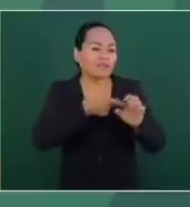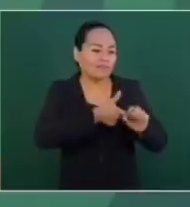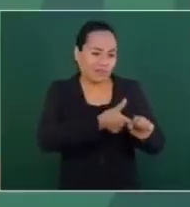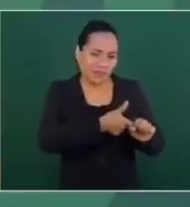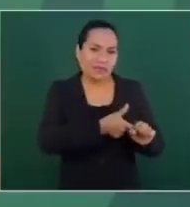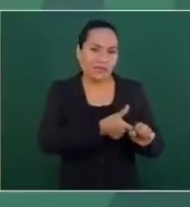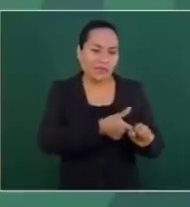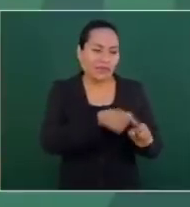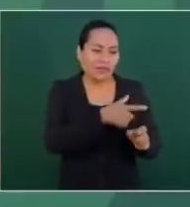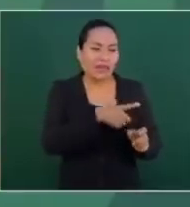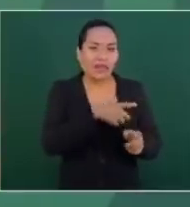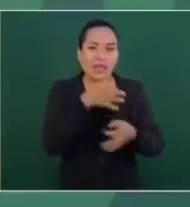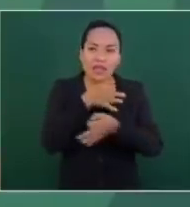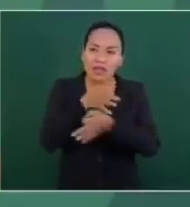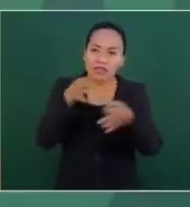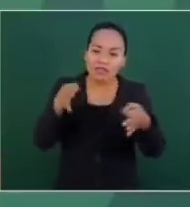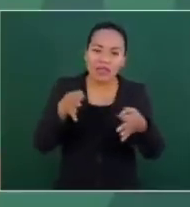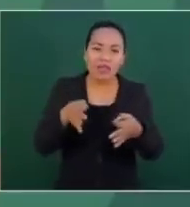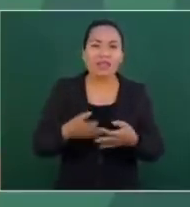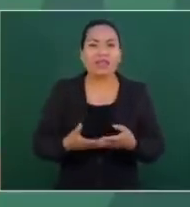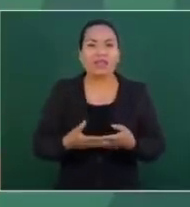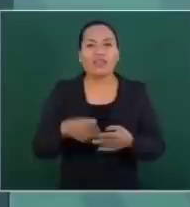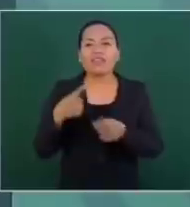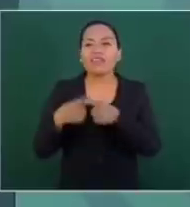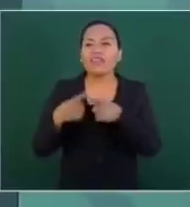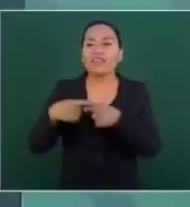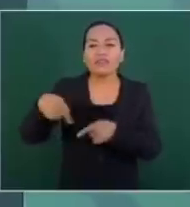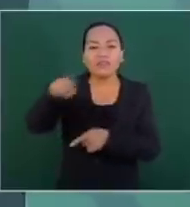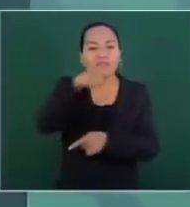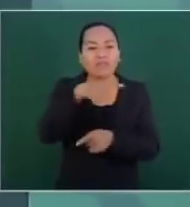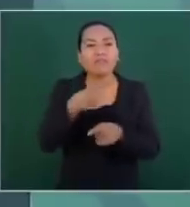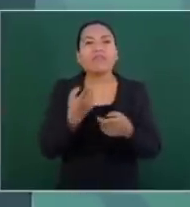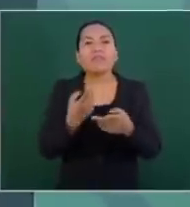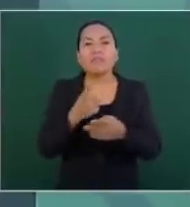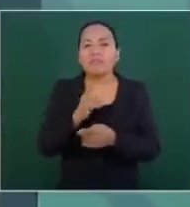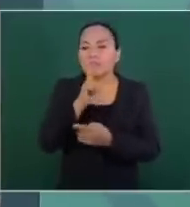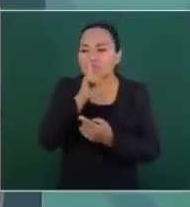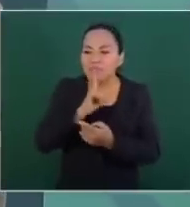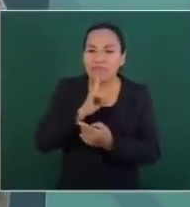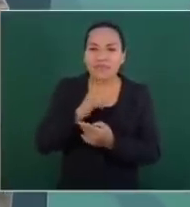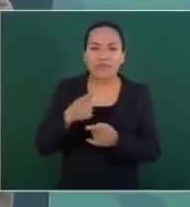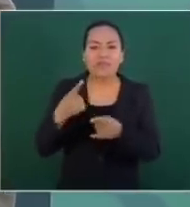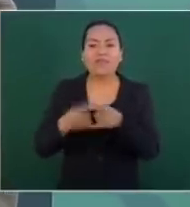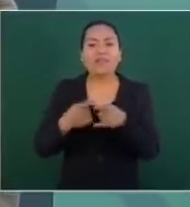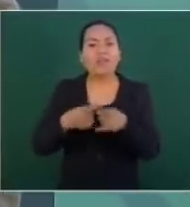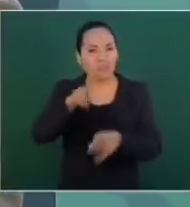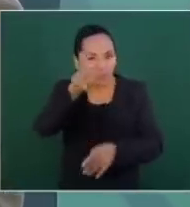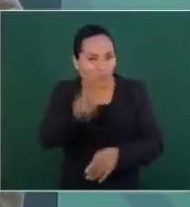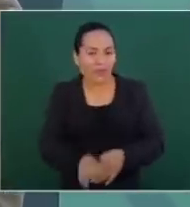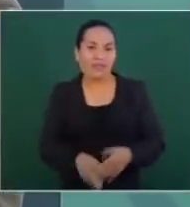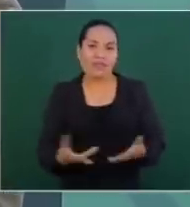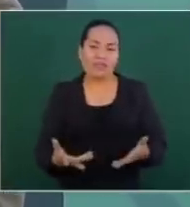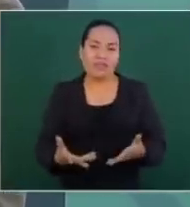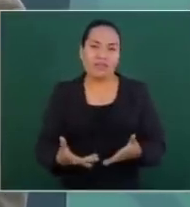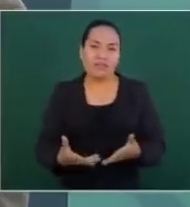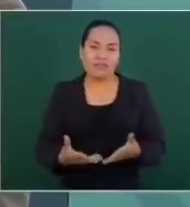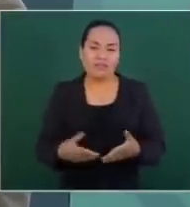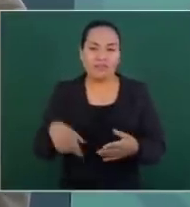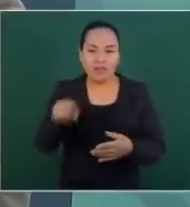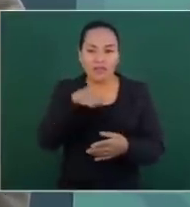¿Quién es quién en las mentiras y quién es quién en el periodismo? O sea, me sirve para eso,